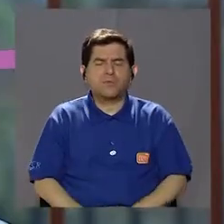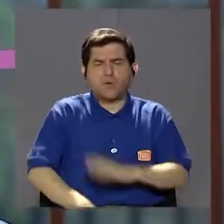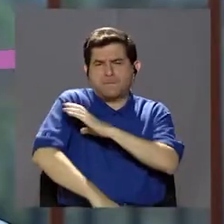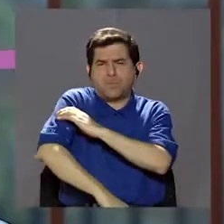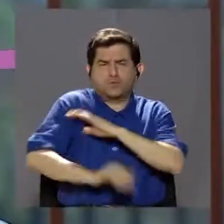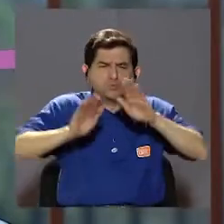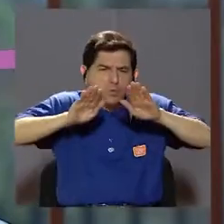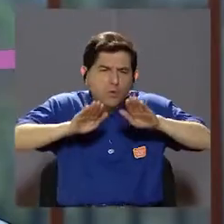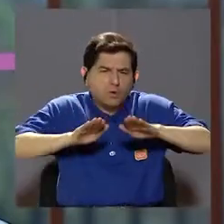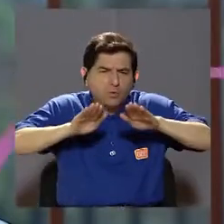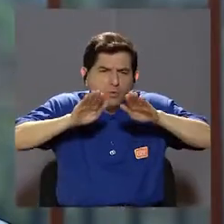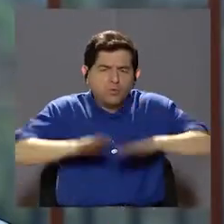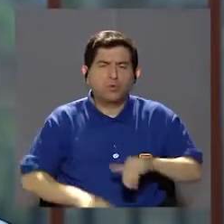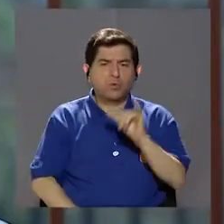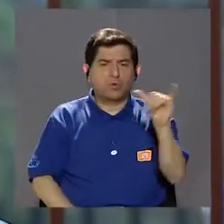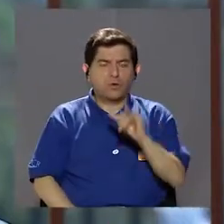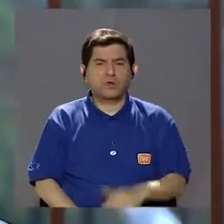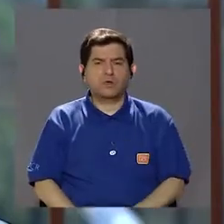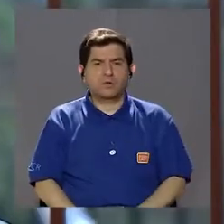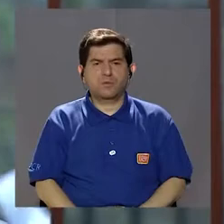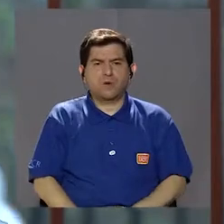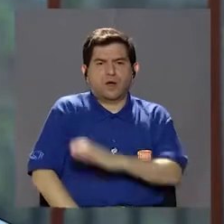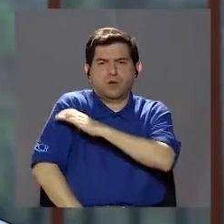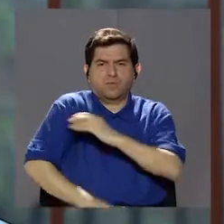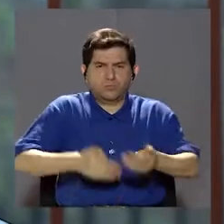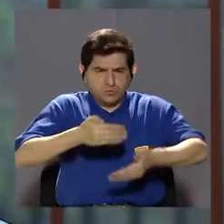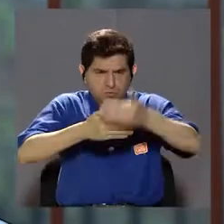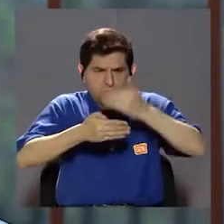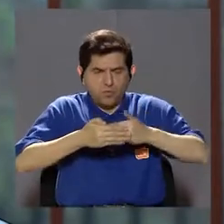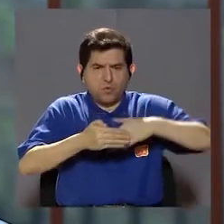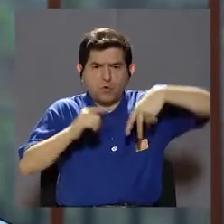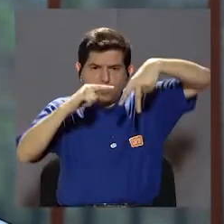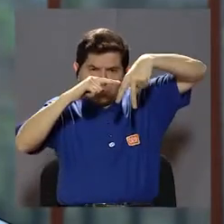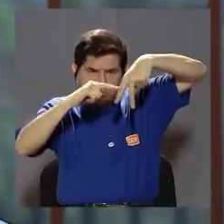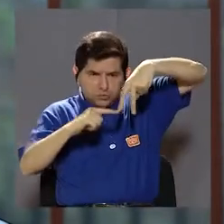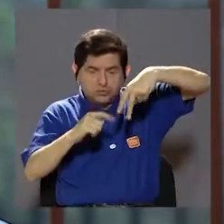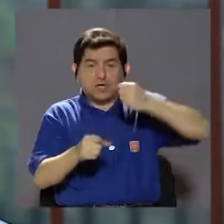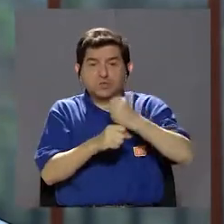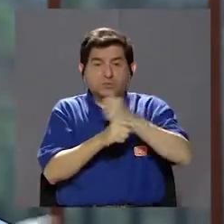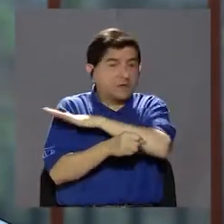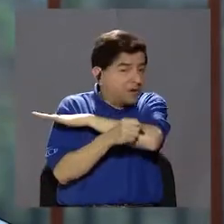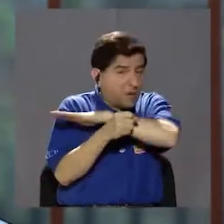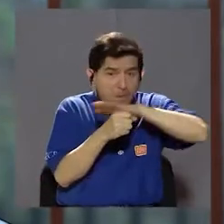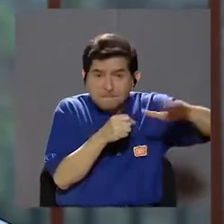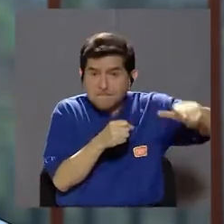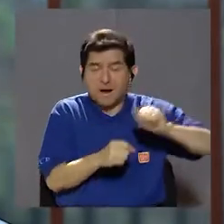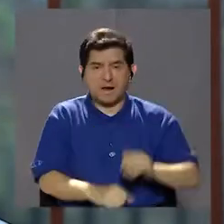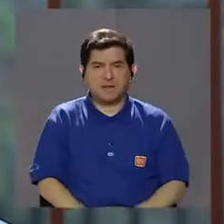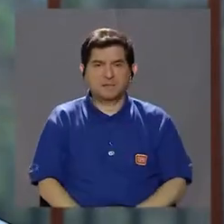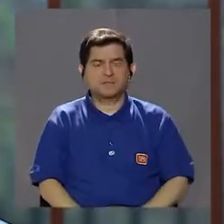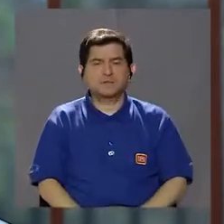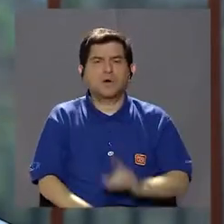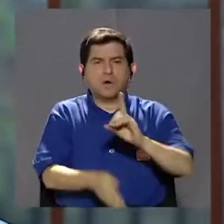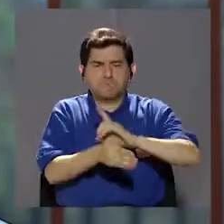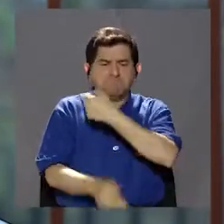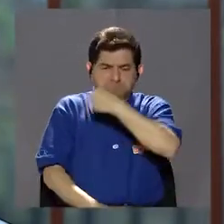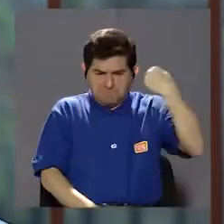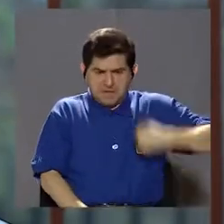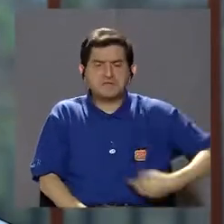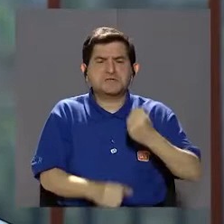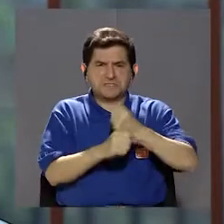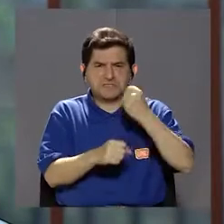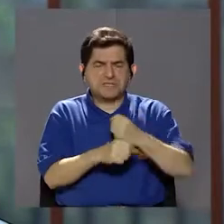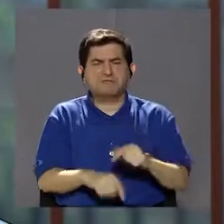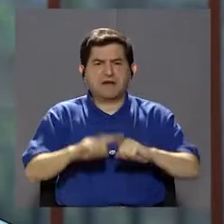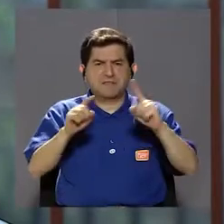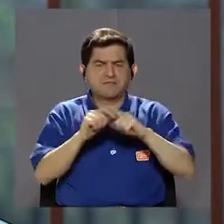la parte muscular, relajando la parte de los músculos posteriores de la pierna, haciendo un trabajo integral, con medicina china